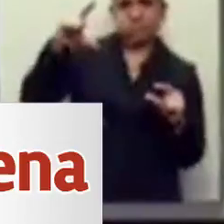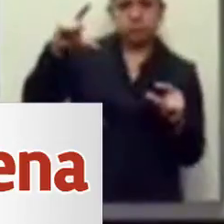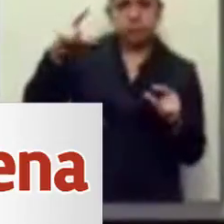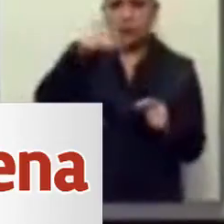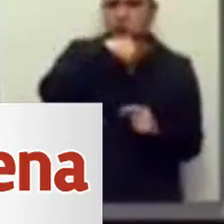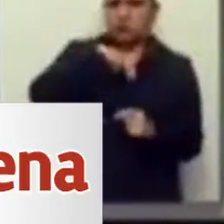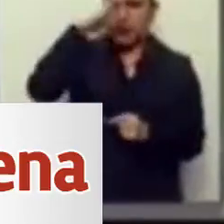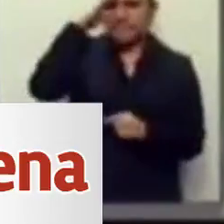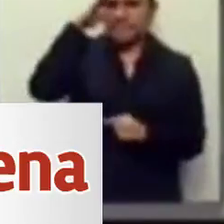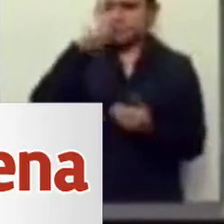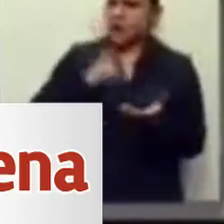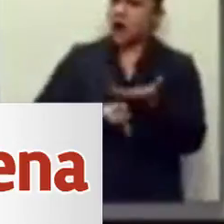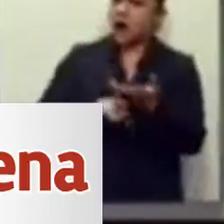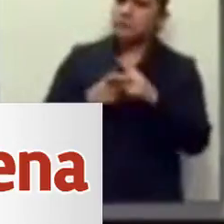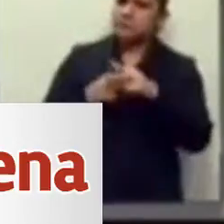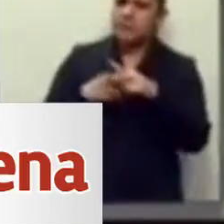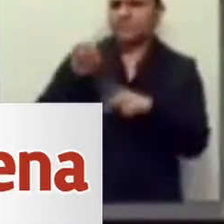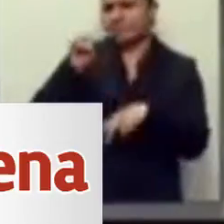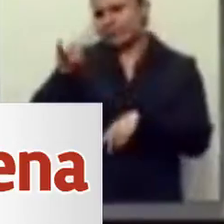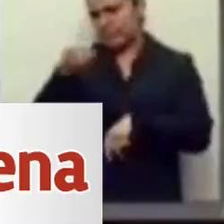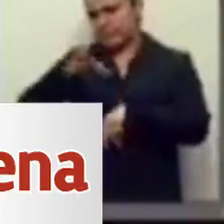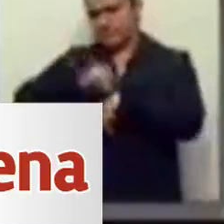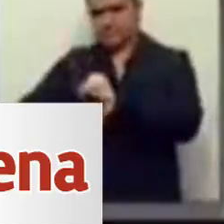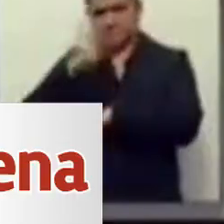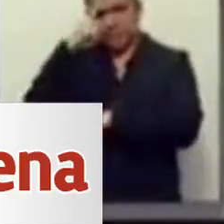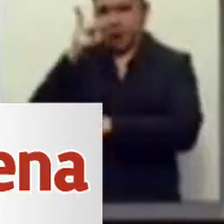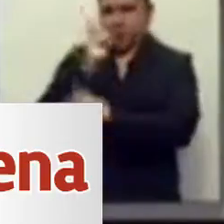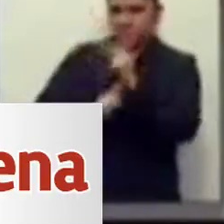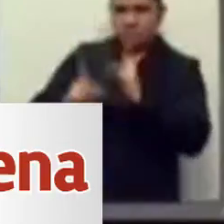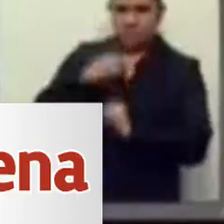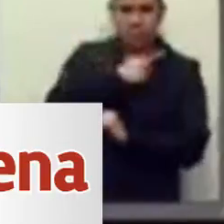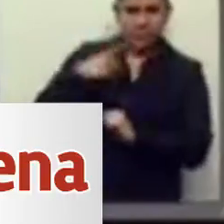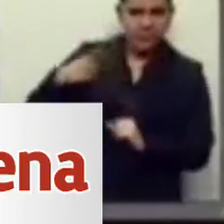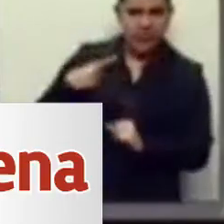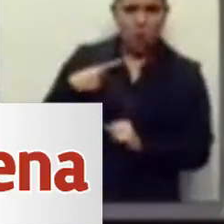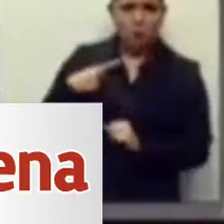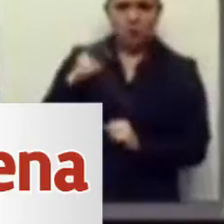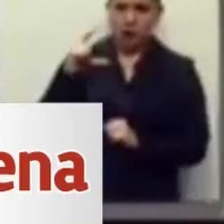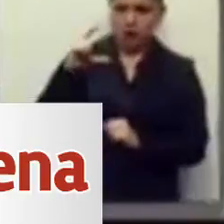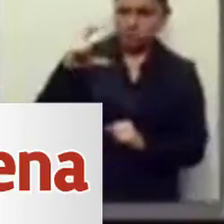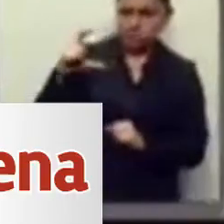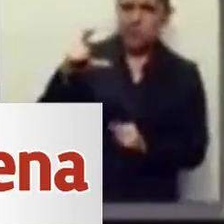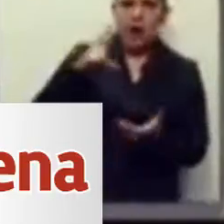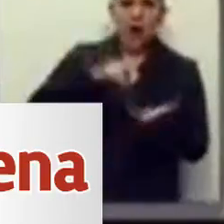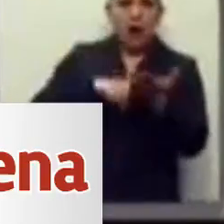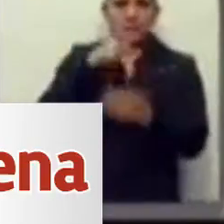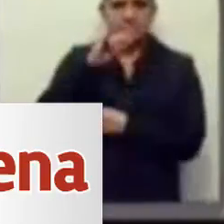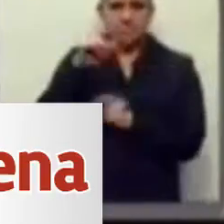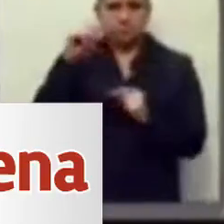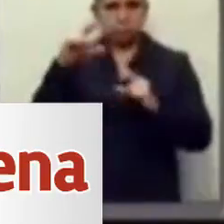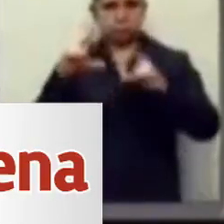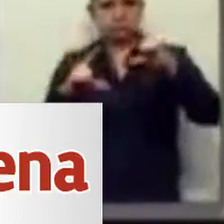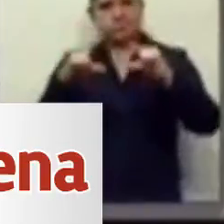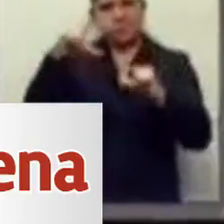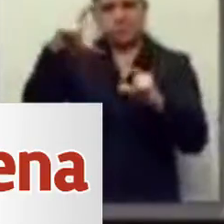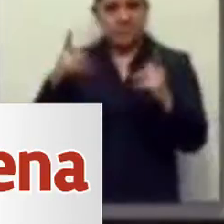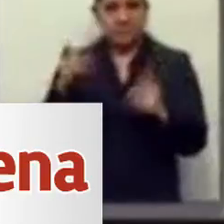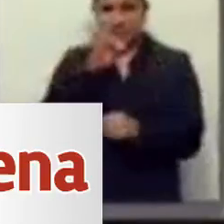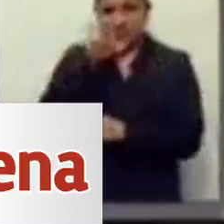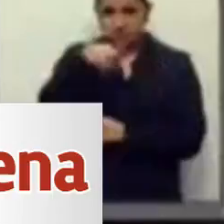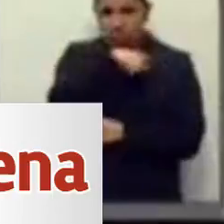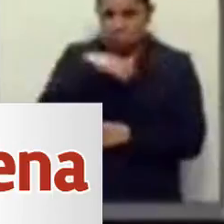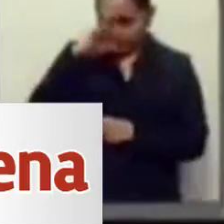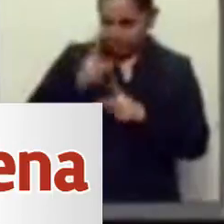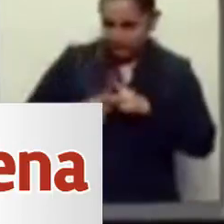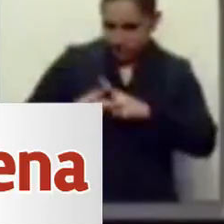aprobando. Si las estimaciones sobre crecimiento hubieran sido correctas, la relación